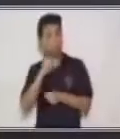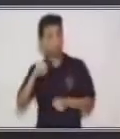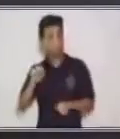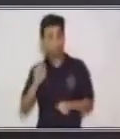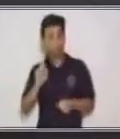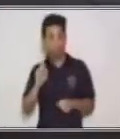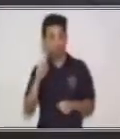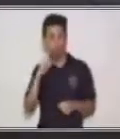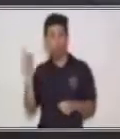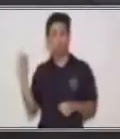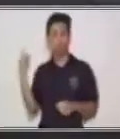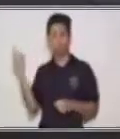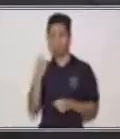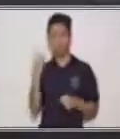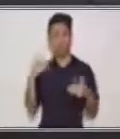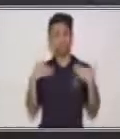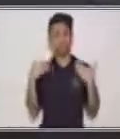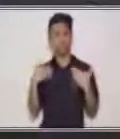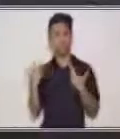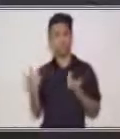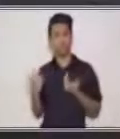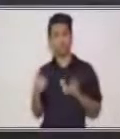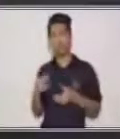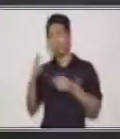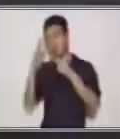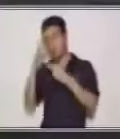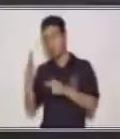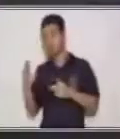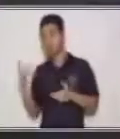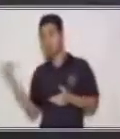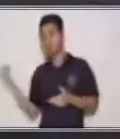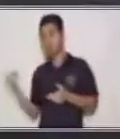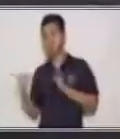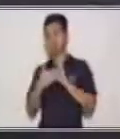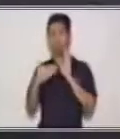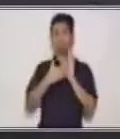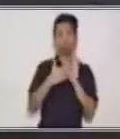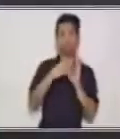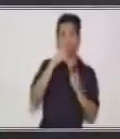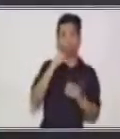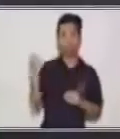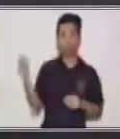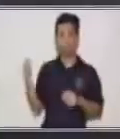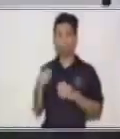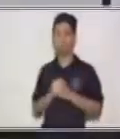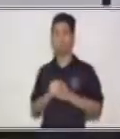¿Respeto? Nadie está haciendo daño a nadie. Hay protección, sí hay.